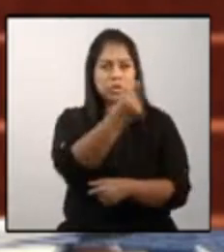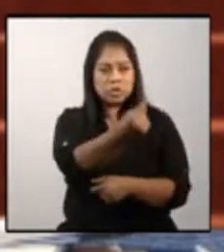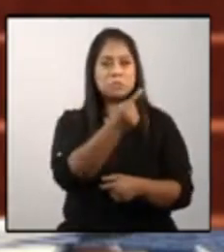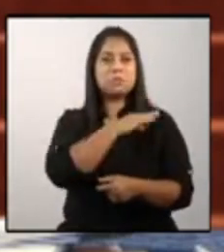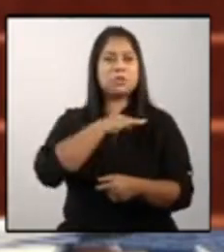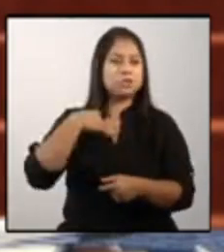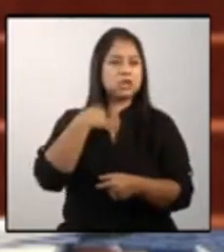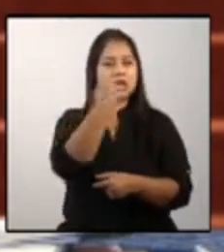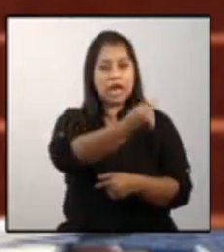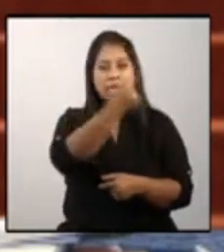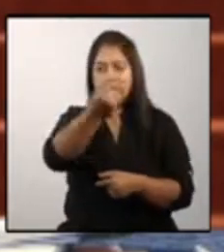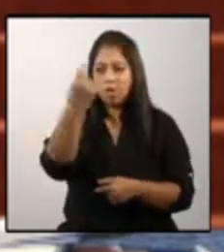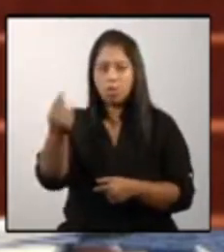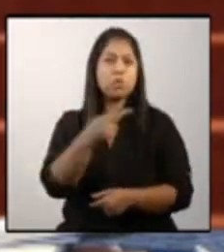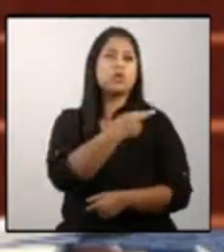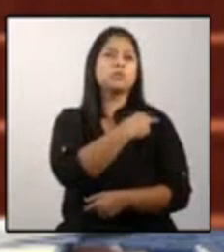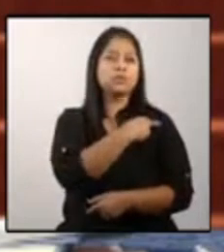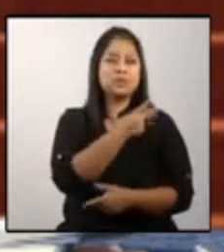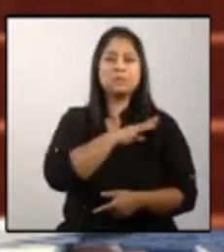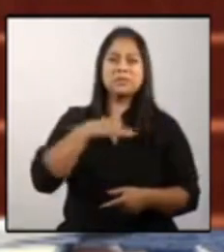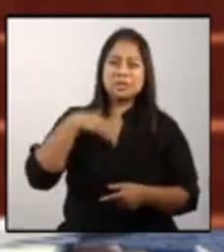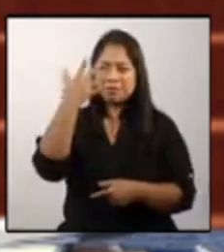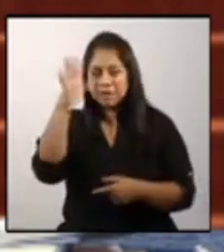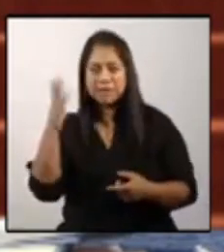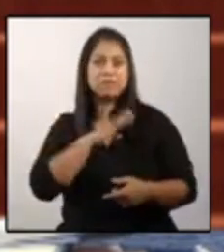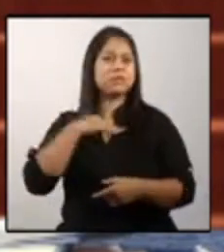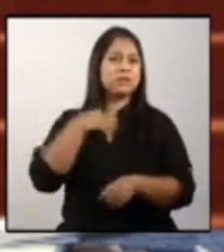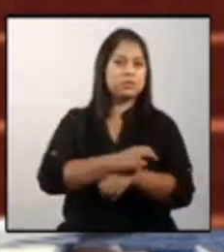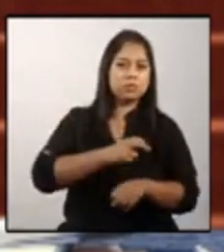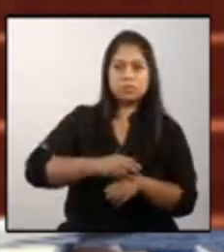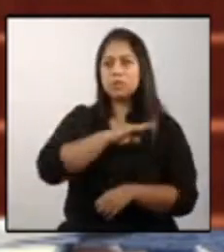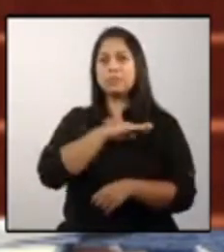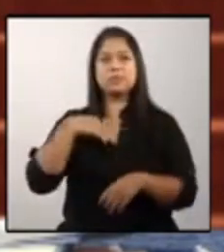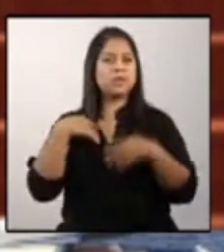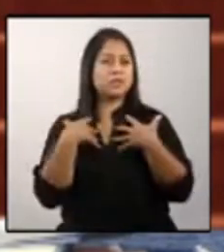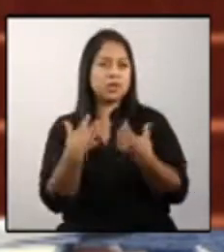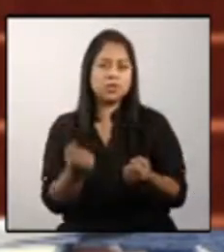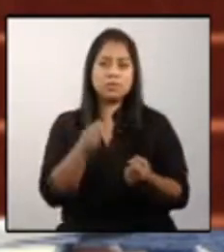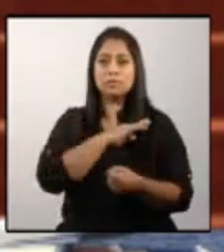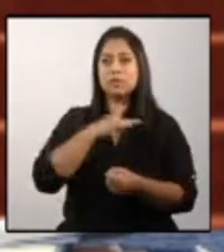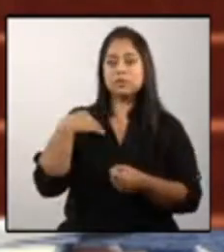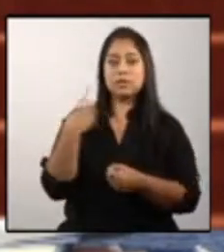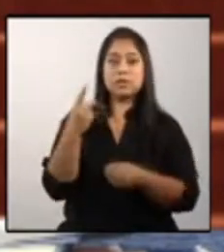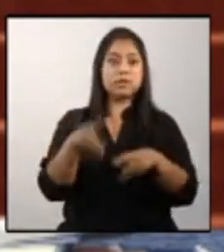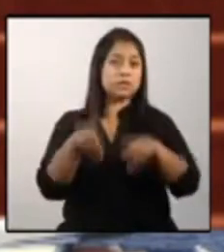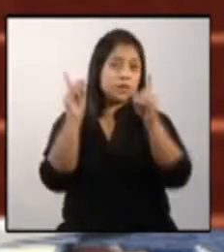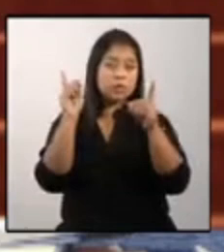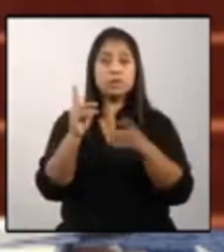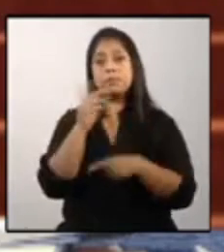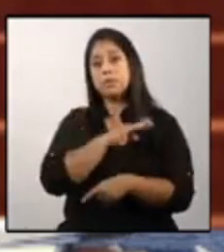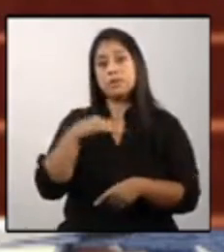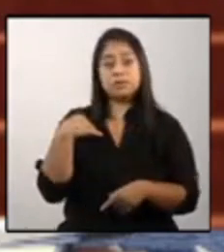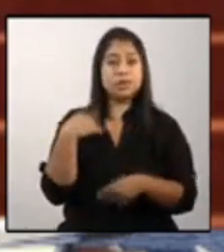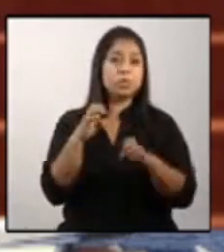ministerio de ambiente el ministerio de agricultura el ministerio de salud el ministerio de desarrollo el